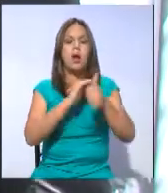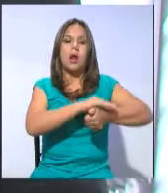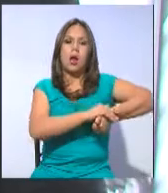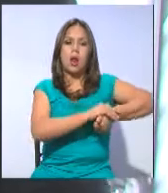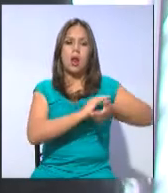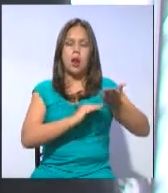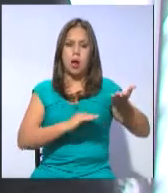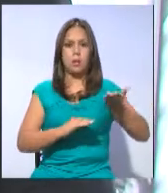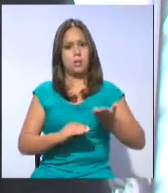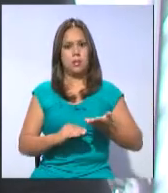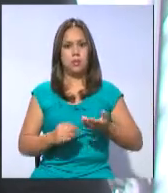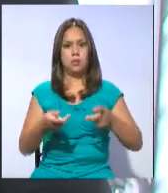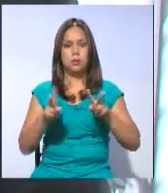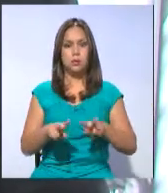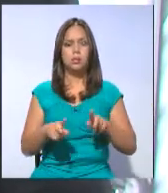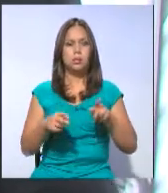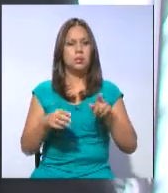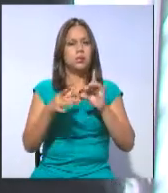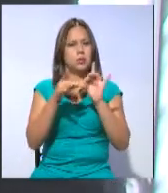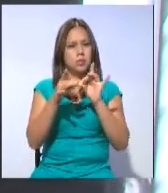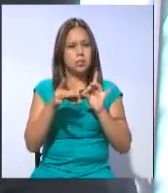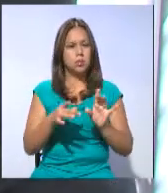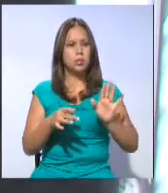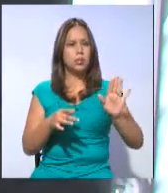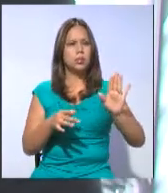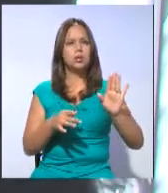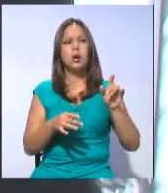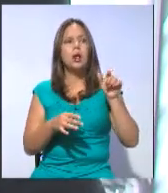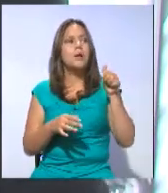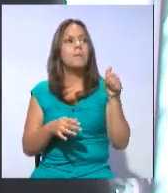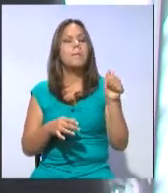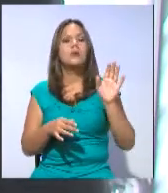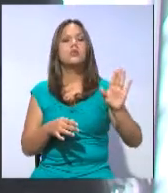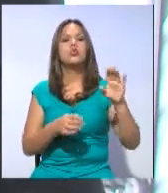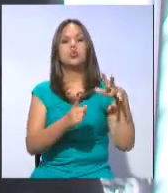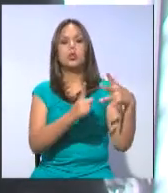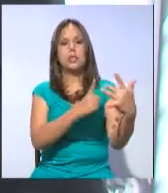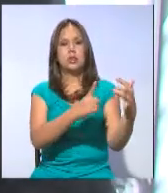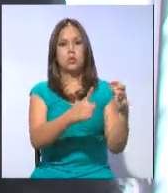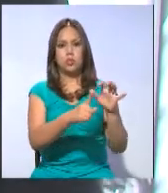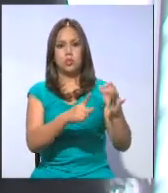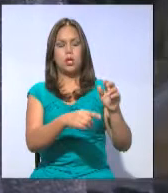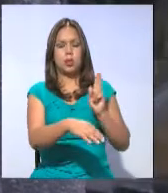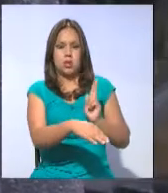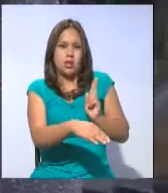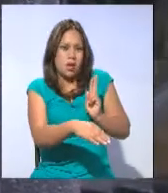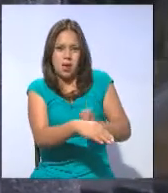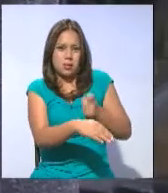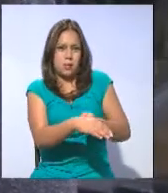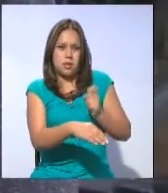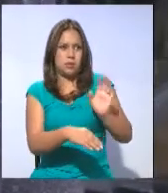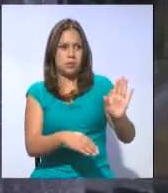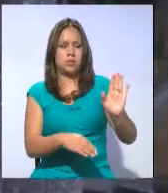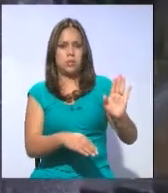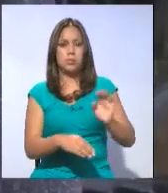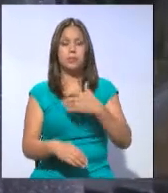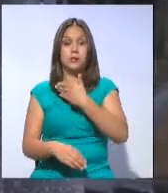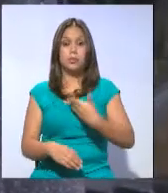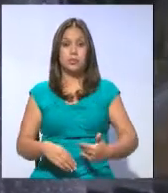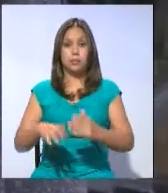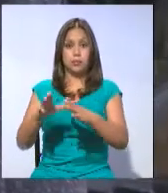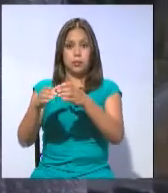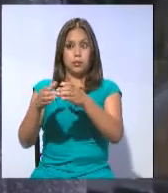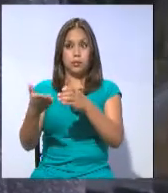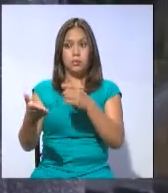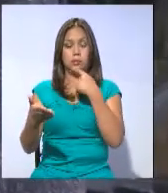tiene otra contextura y otra connotación inclusive geográfica, que por ahí podría tener un grado de diferencia. La presidenta de la mesa legislativa